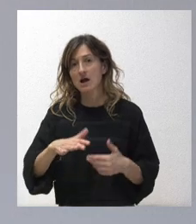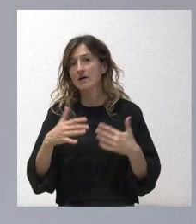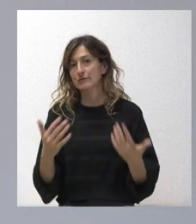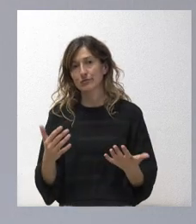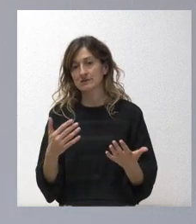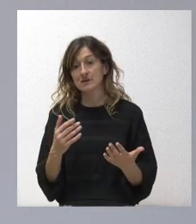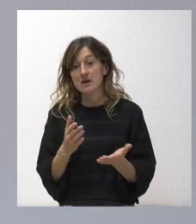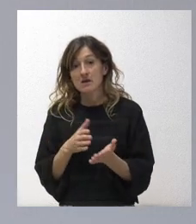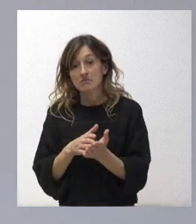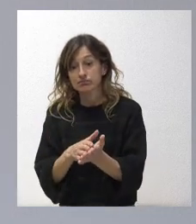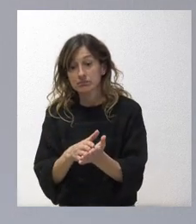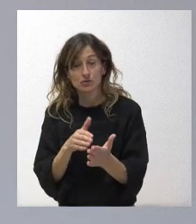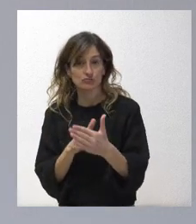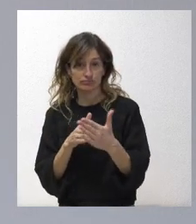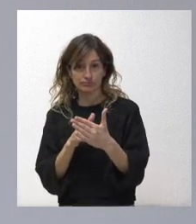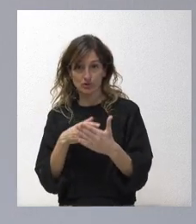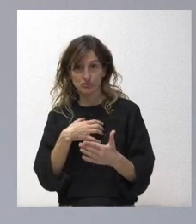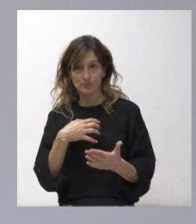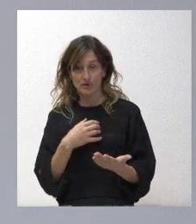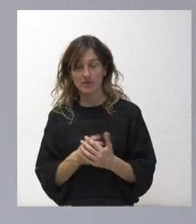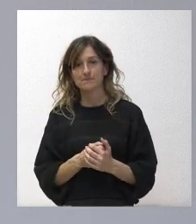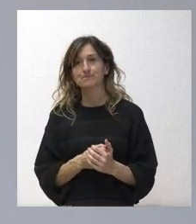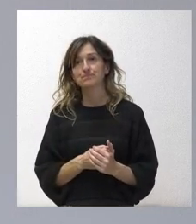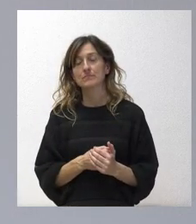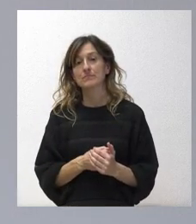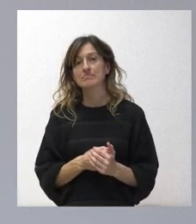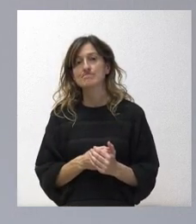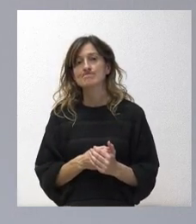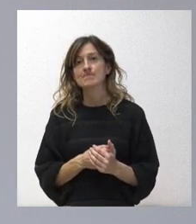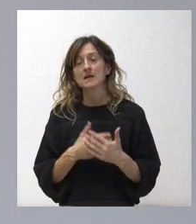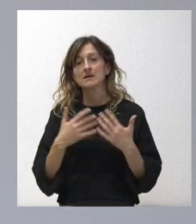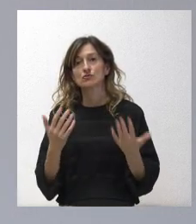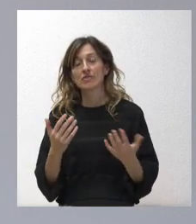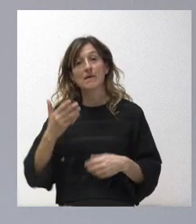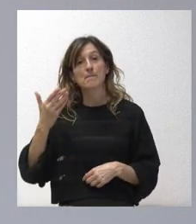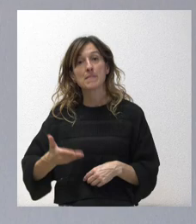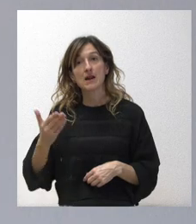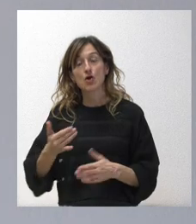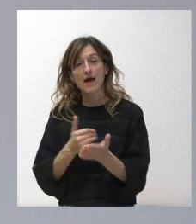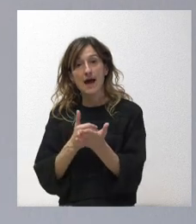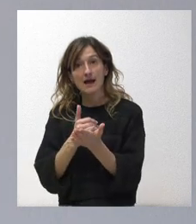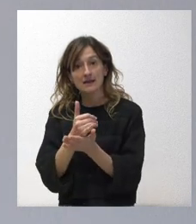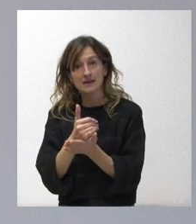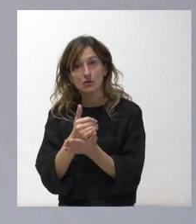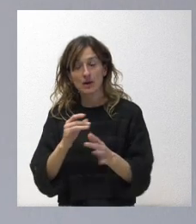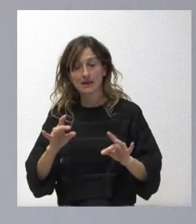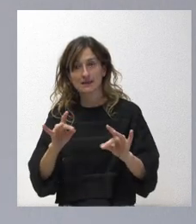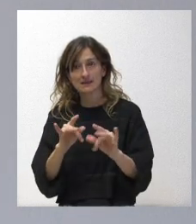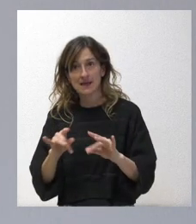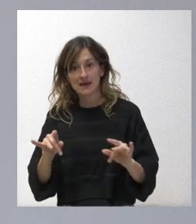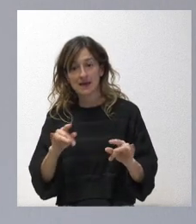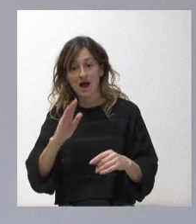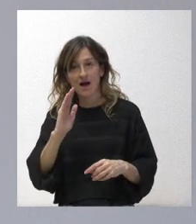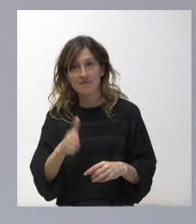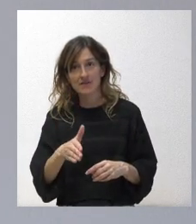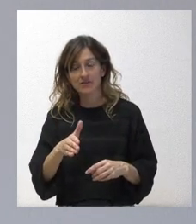a una declaración positiva de impacto ambiental. Por lo tanto, el valor agrícola de los terrenos que puedan verse afectados por